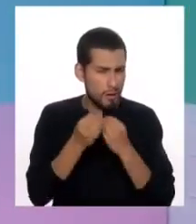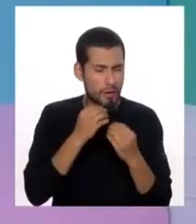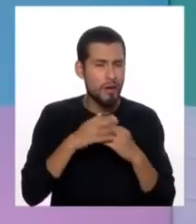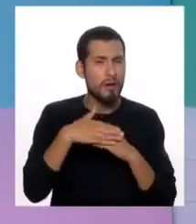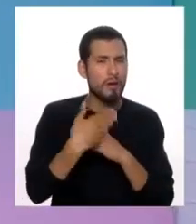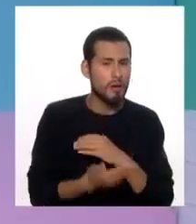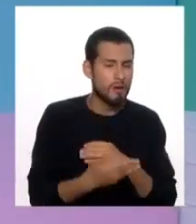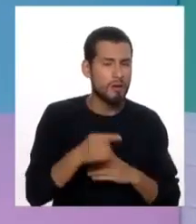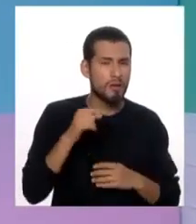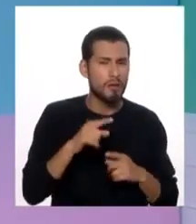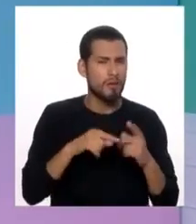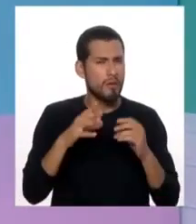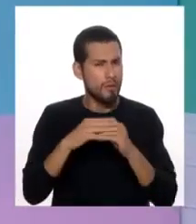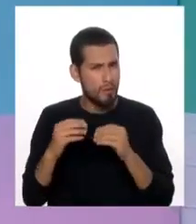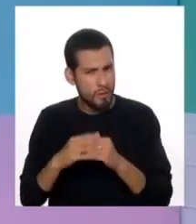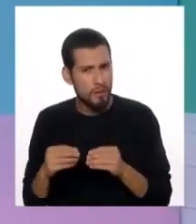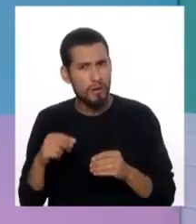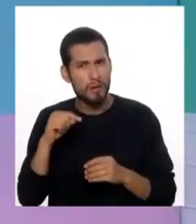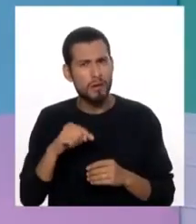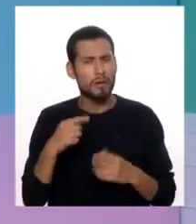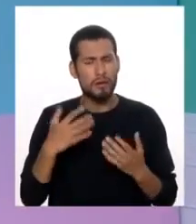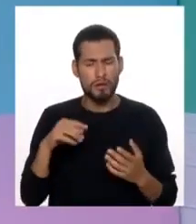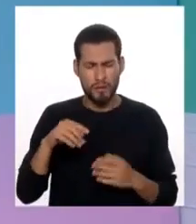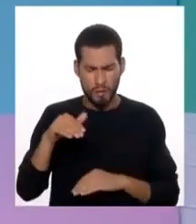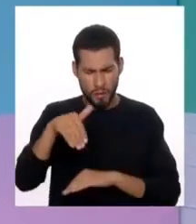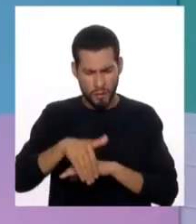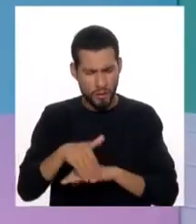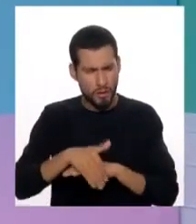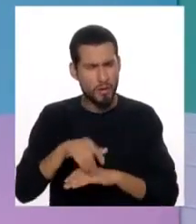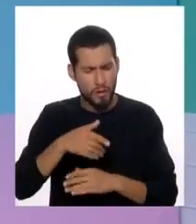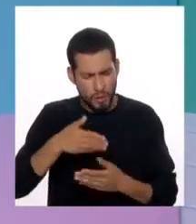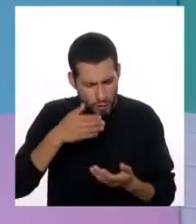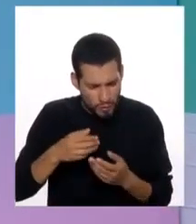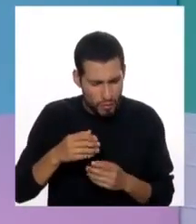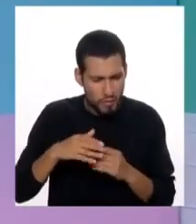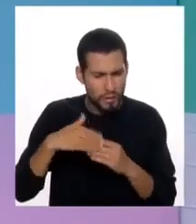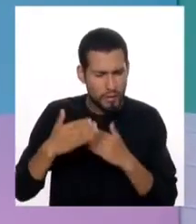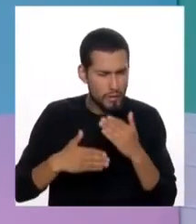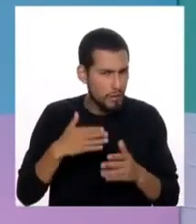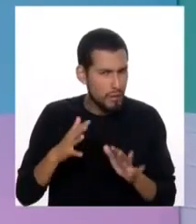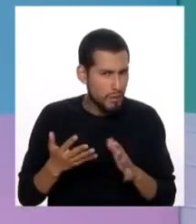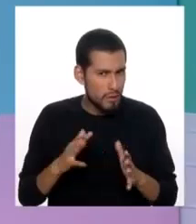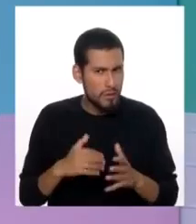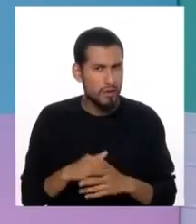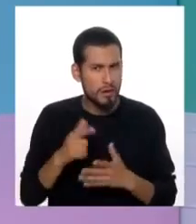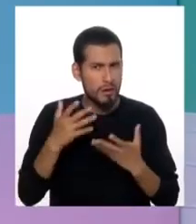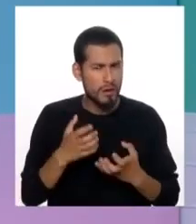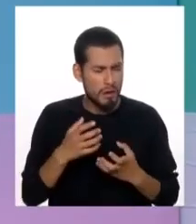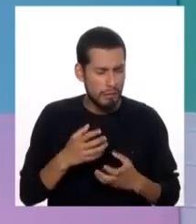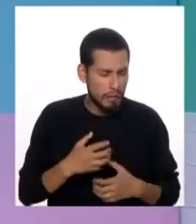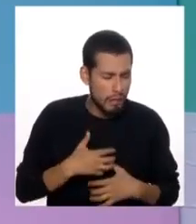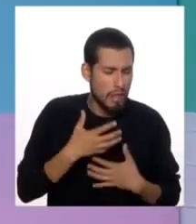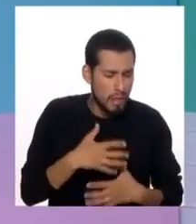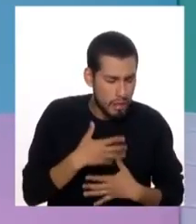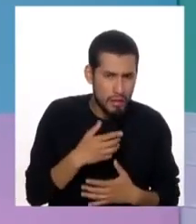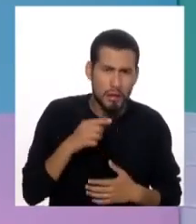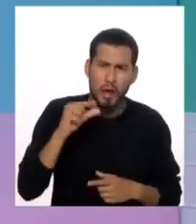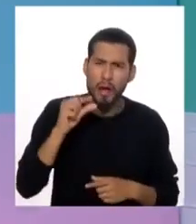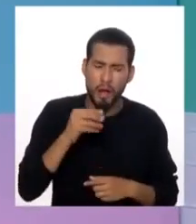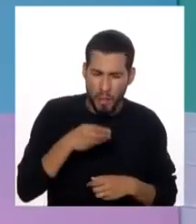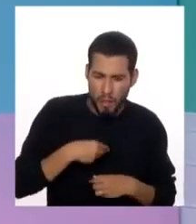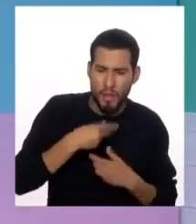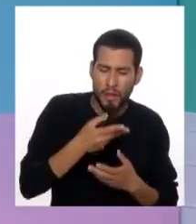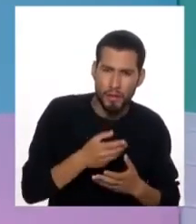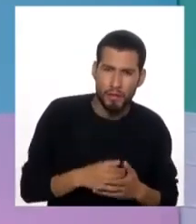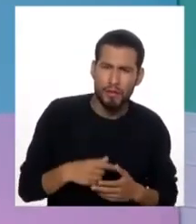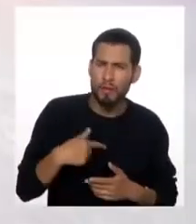más tarde otras frutas. Está que come, ya en la noche está comiendo su sopita y más o menos quiere como vomitar. Y a veces vomita un poquito.